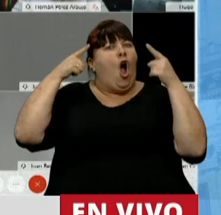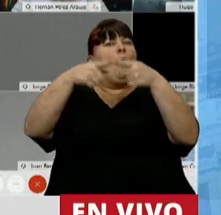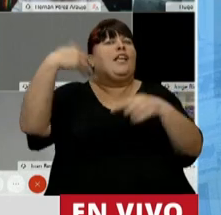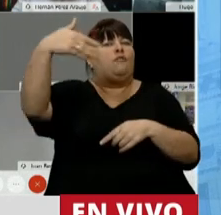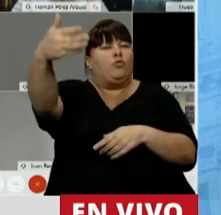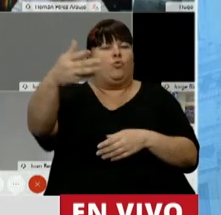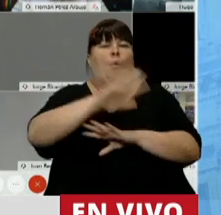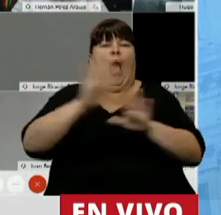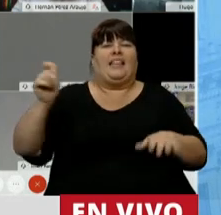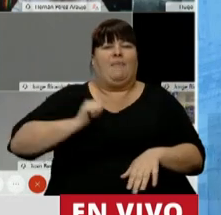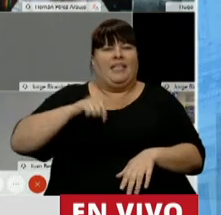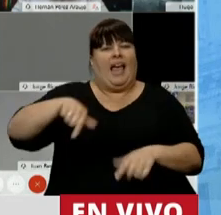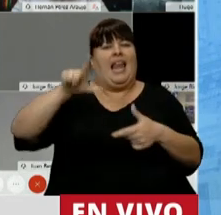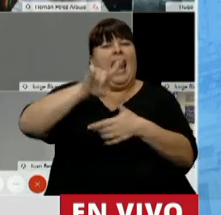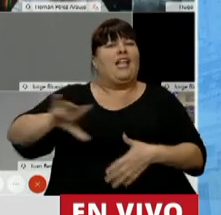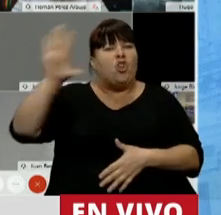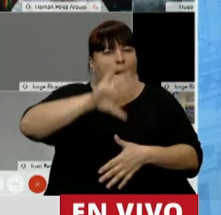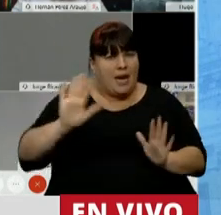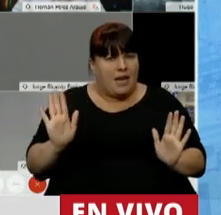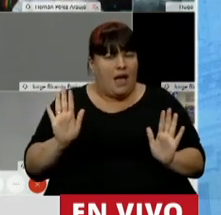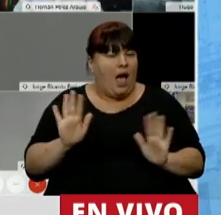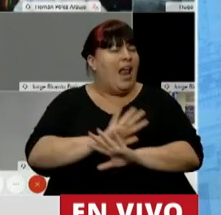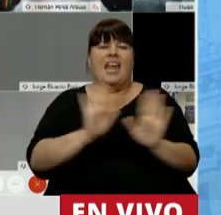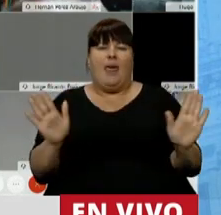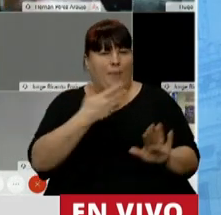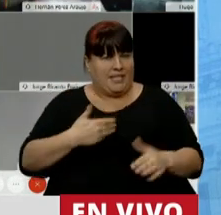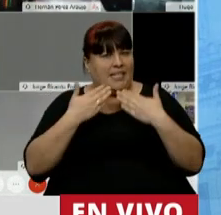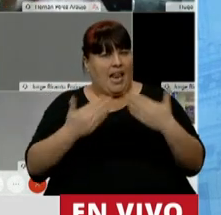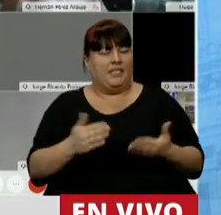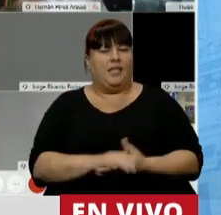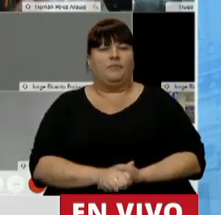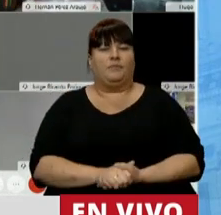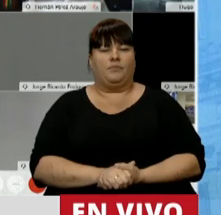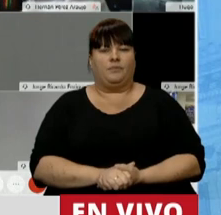el fin de las dictaduras en Latinoamérica, Presidente. Nada más, Presidente, gracias.